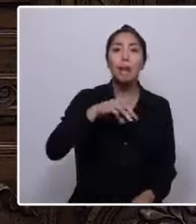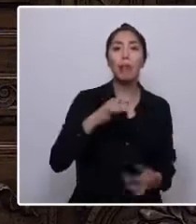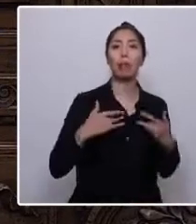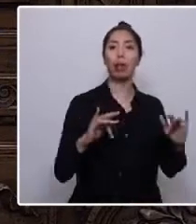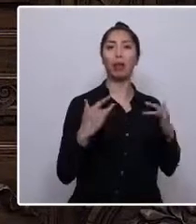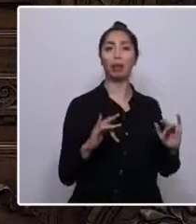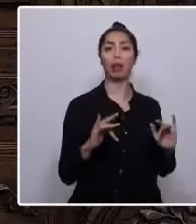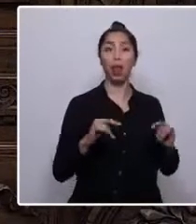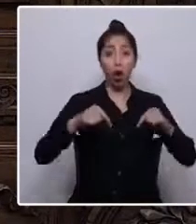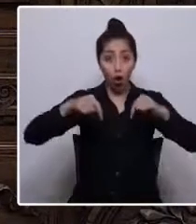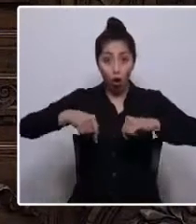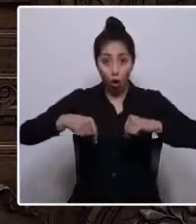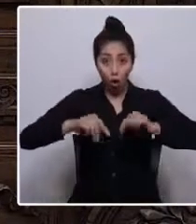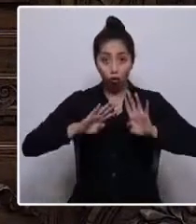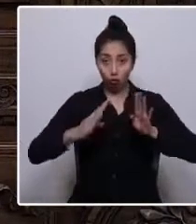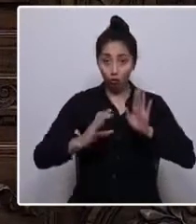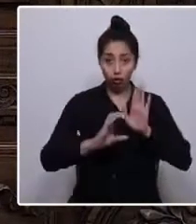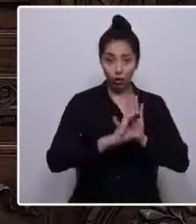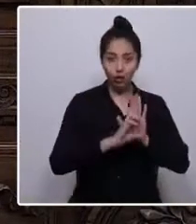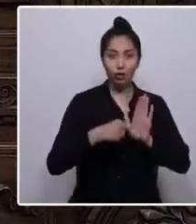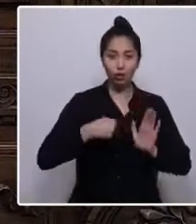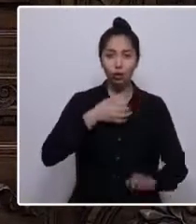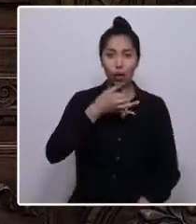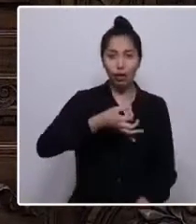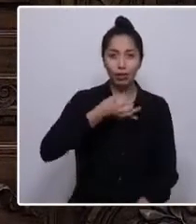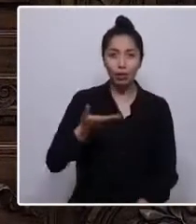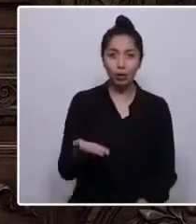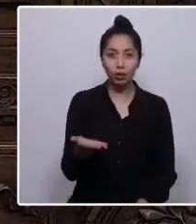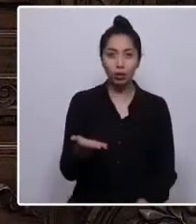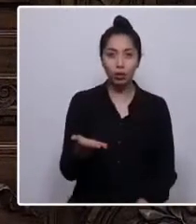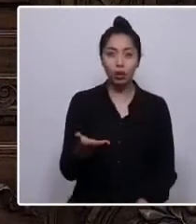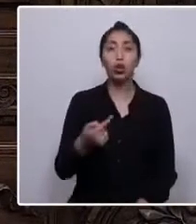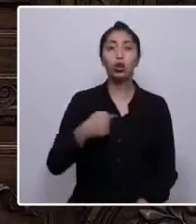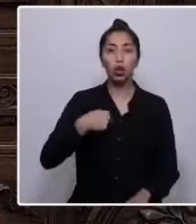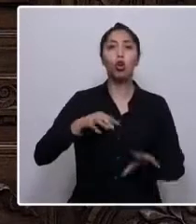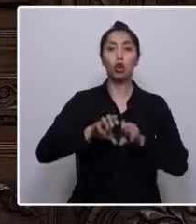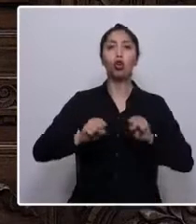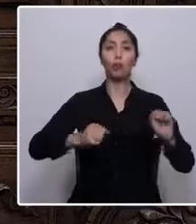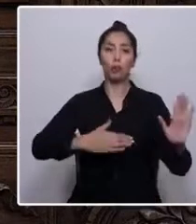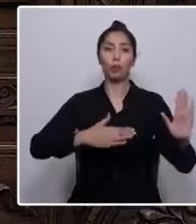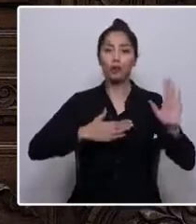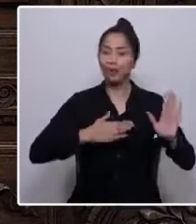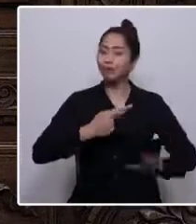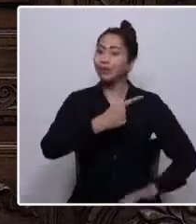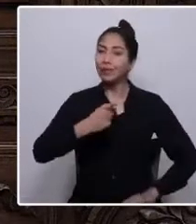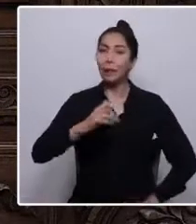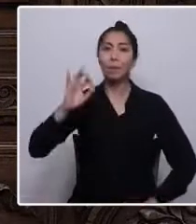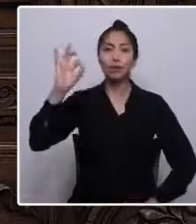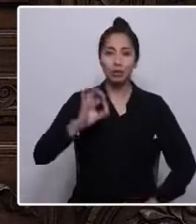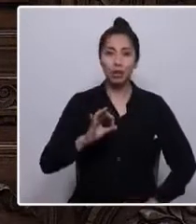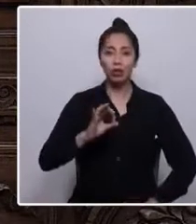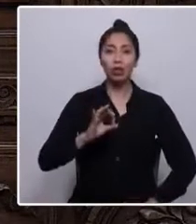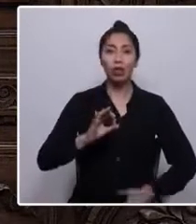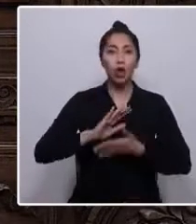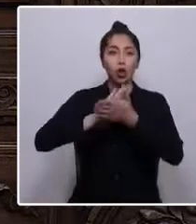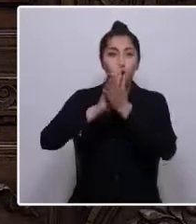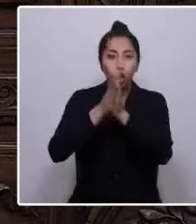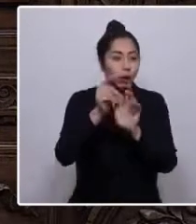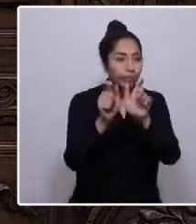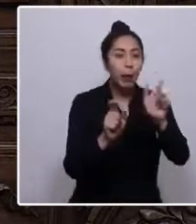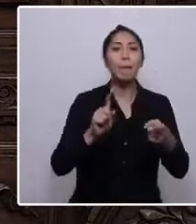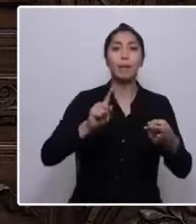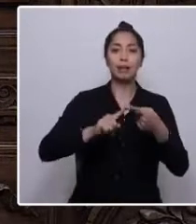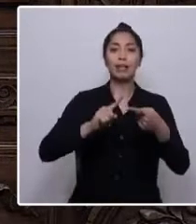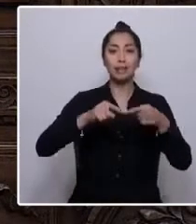constituyente, les digo, estoy comprometida al 100% con hacerlo a todos y todos partícipes de esta nueva